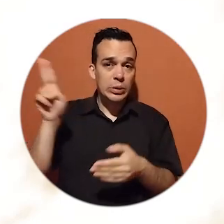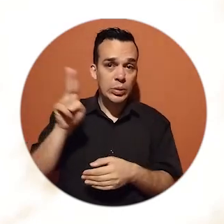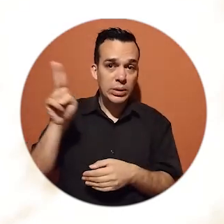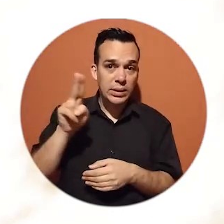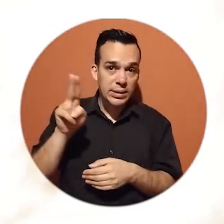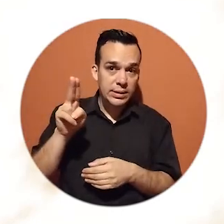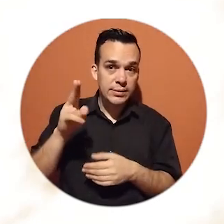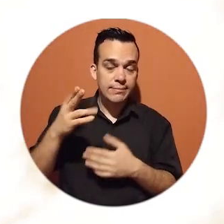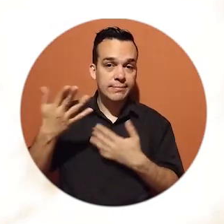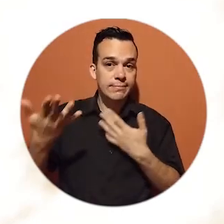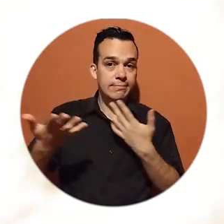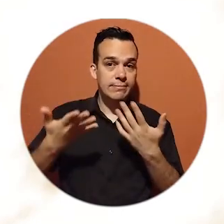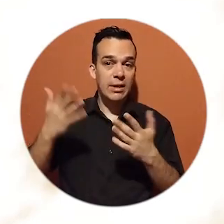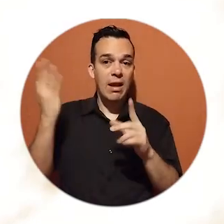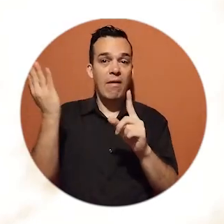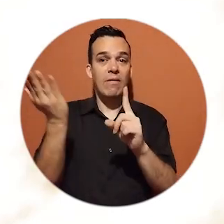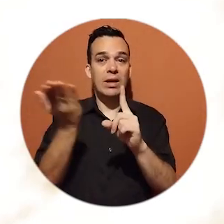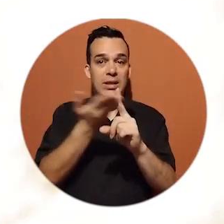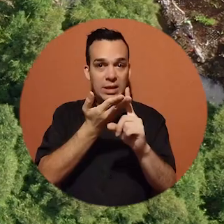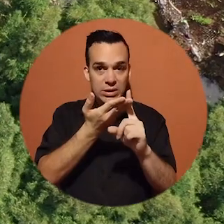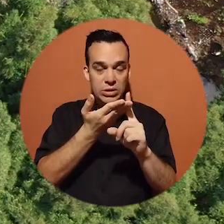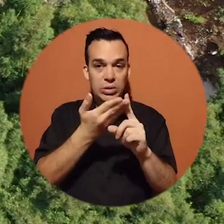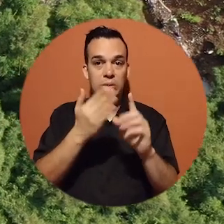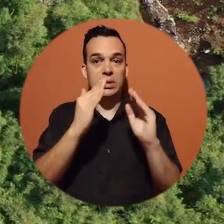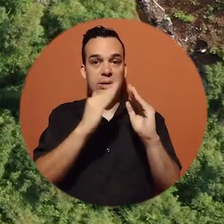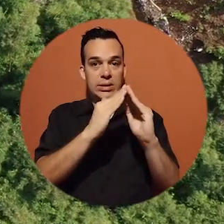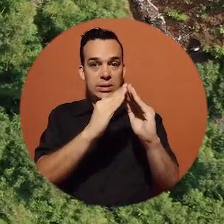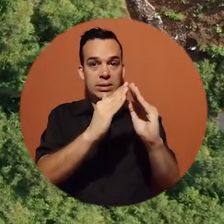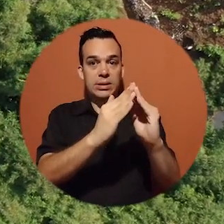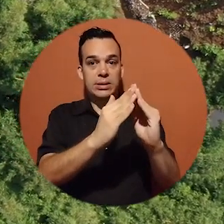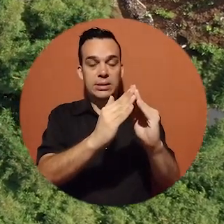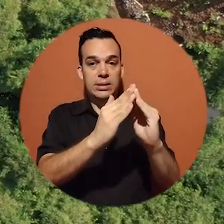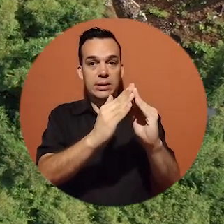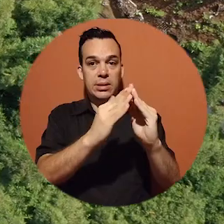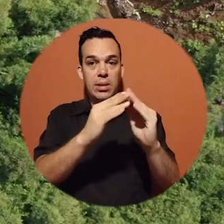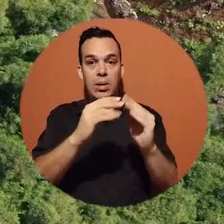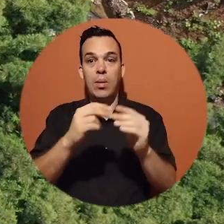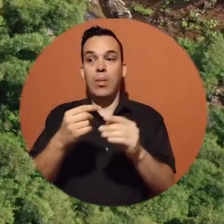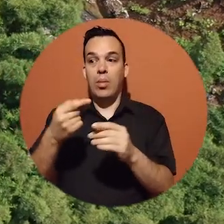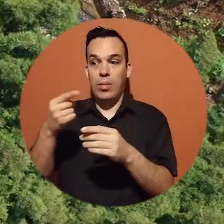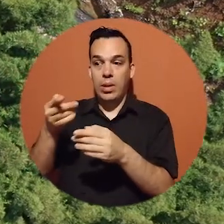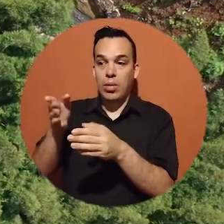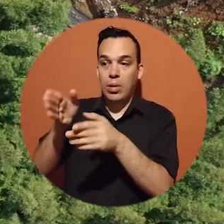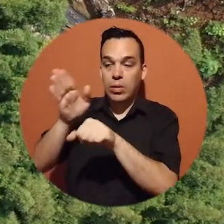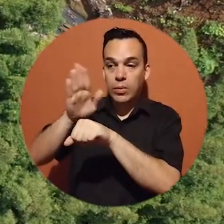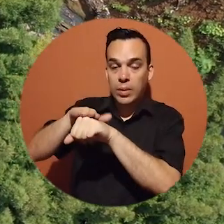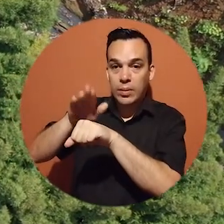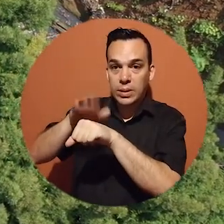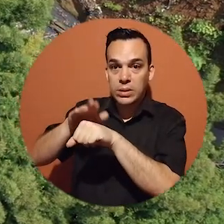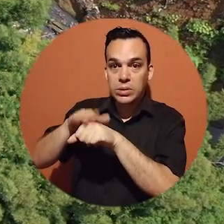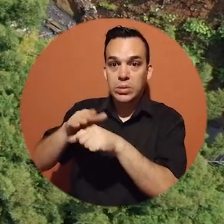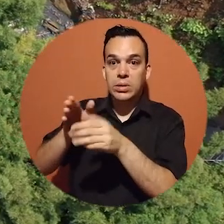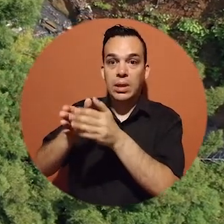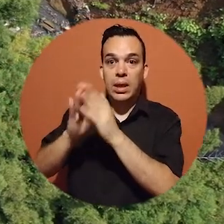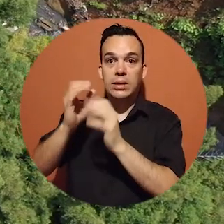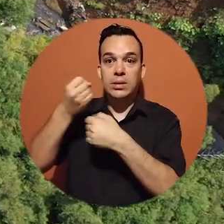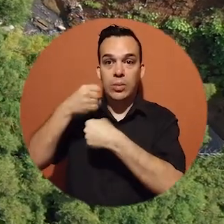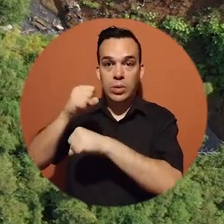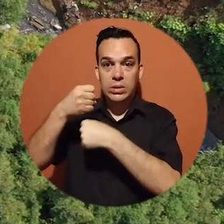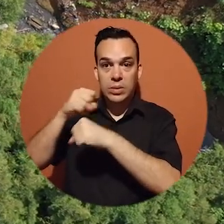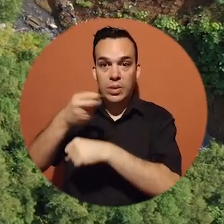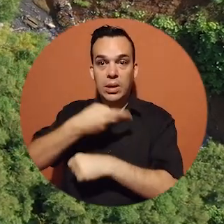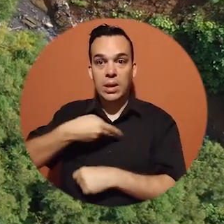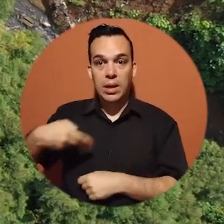en las cuales ya había incluso afectaciones a las propiedades de ellos. Por medio de los trámites que hace la Municipalidad Heredia, los